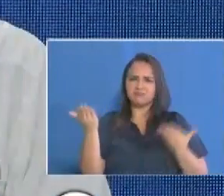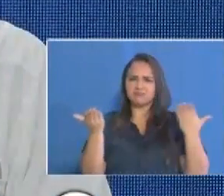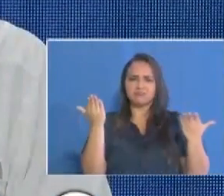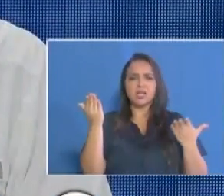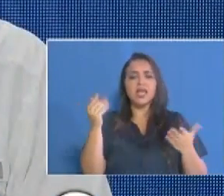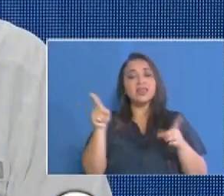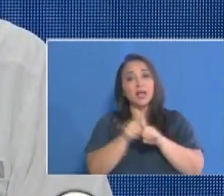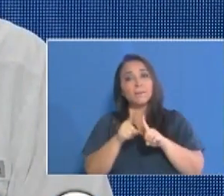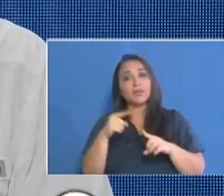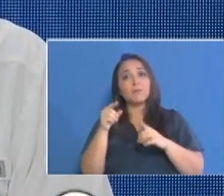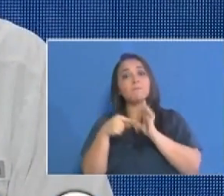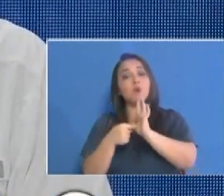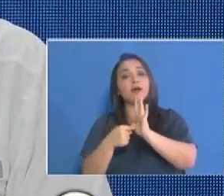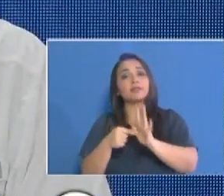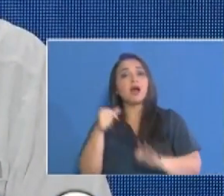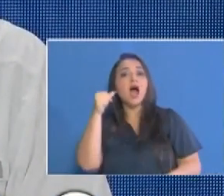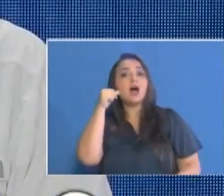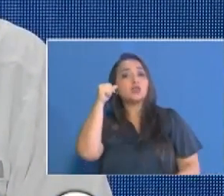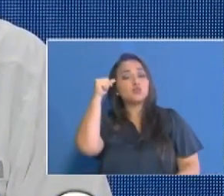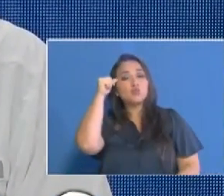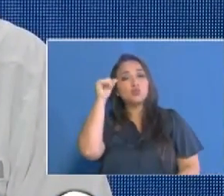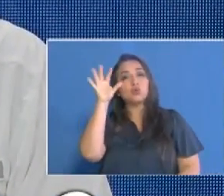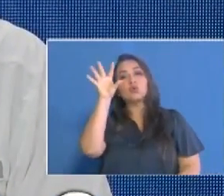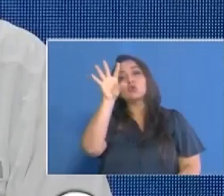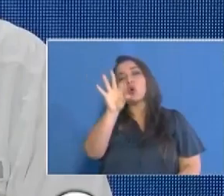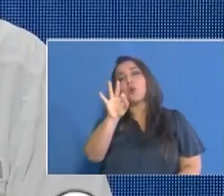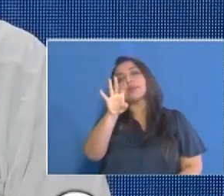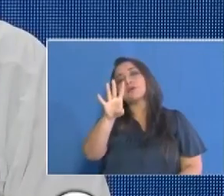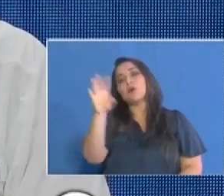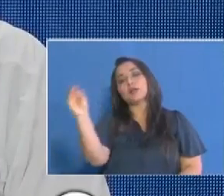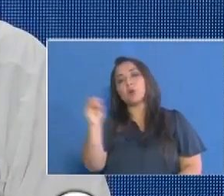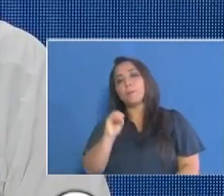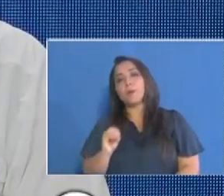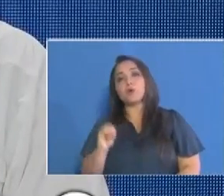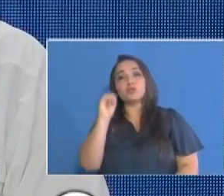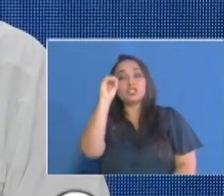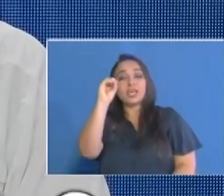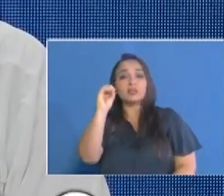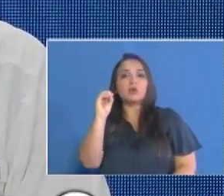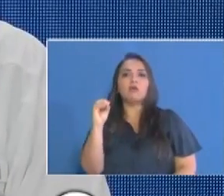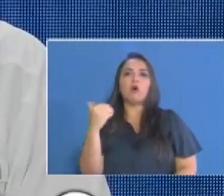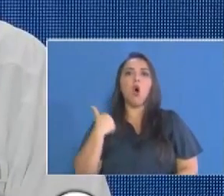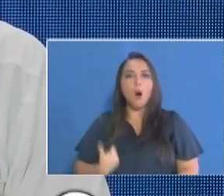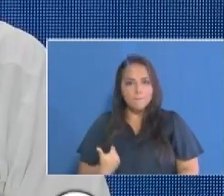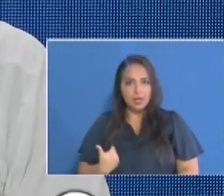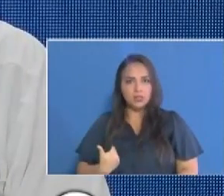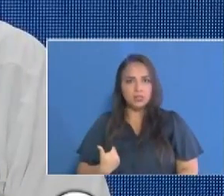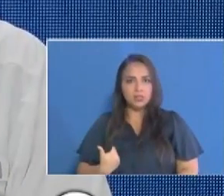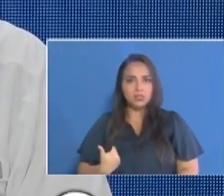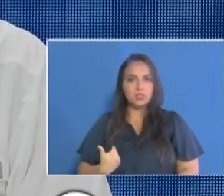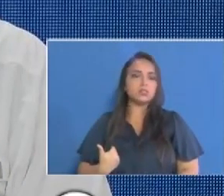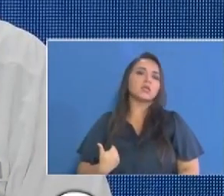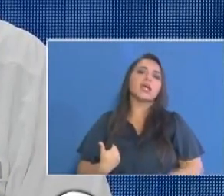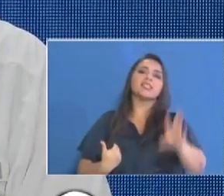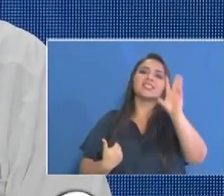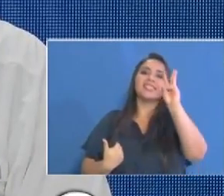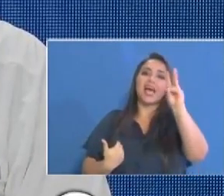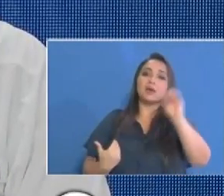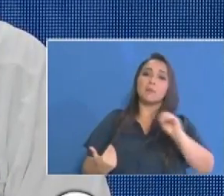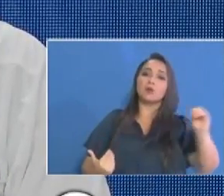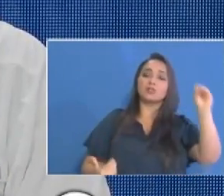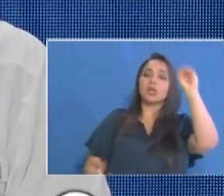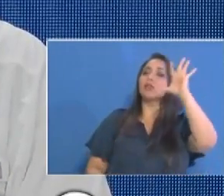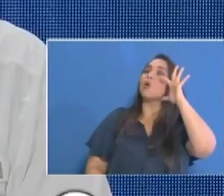adultos 94% son del sexo masculino con un 6%